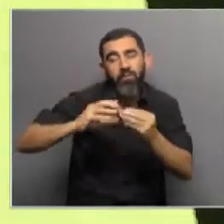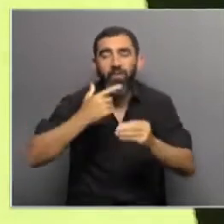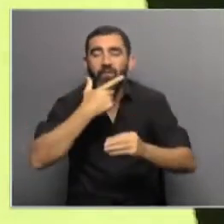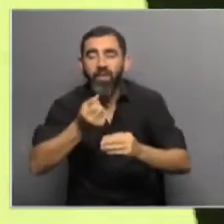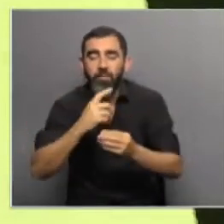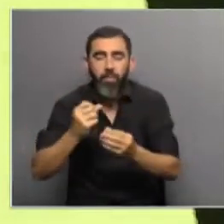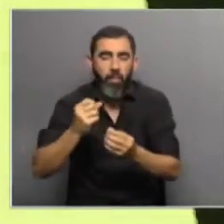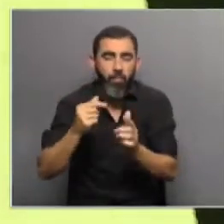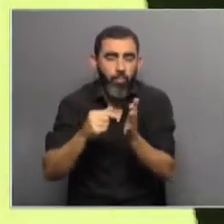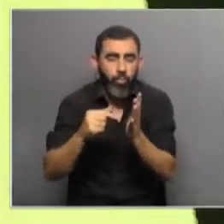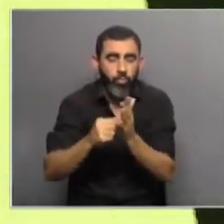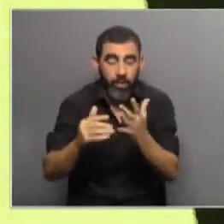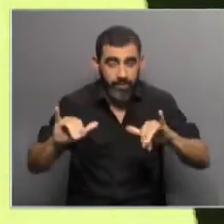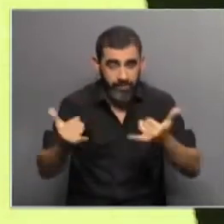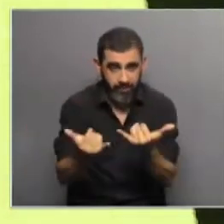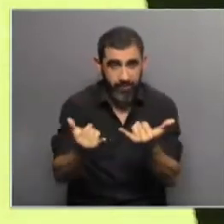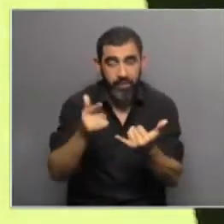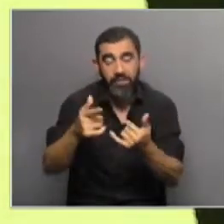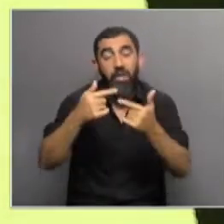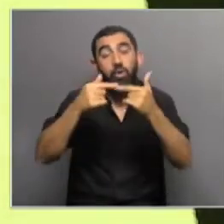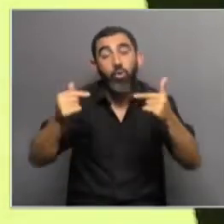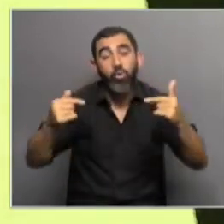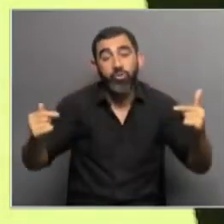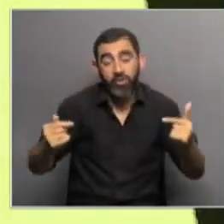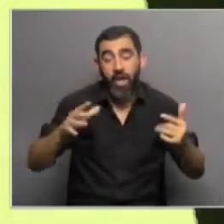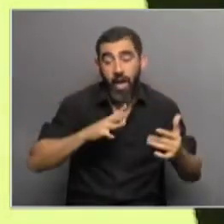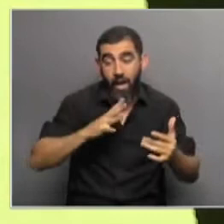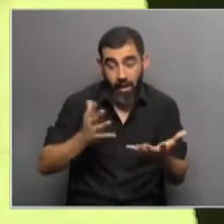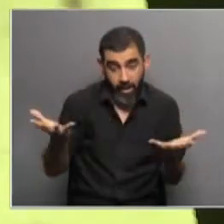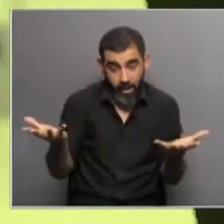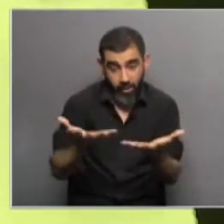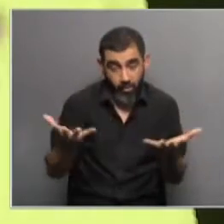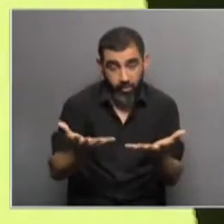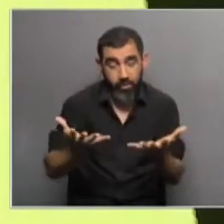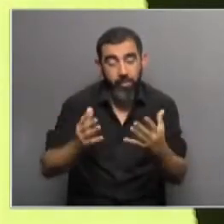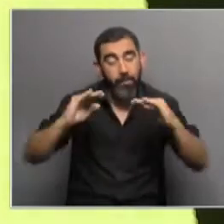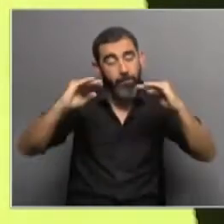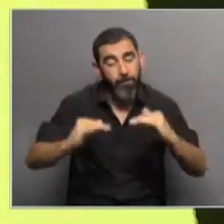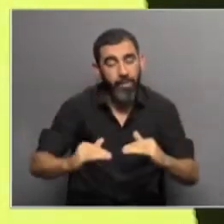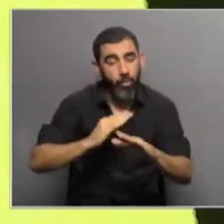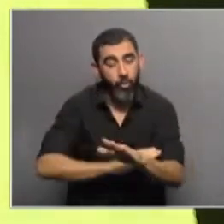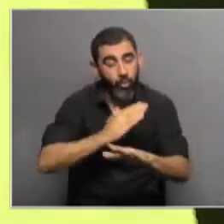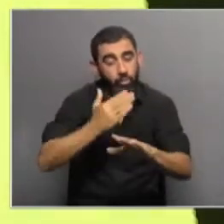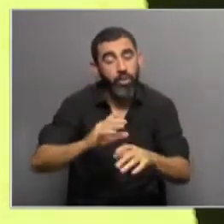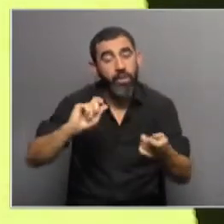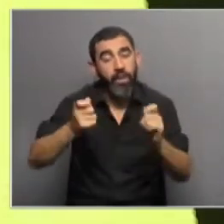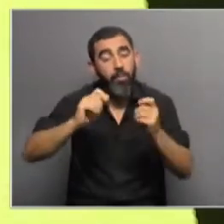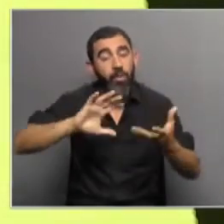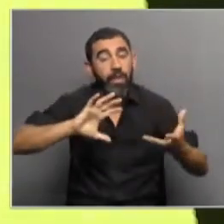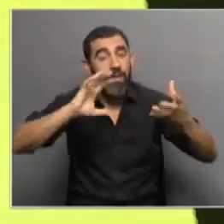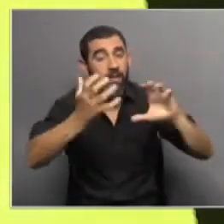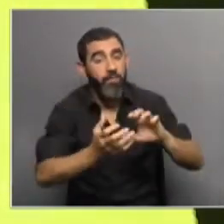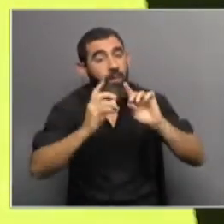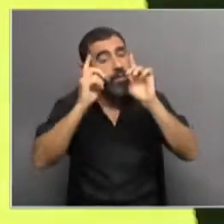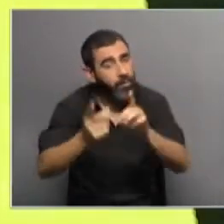son cada vez más concretos. Son las herramientas con las que contamos para atenuar el impacto del cambio climático, pero también